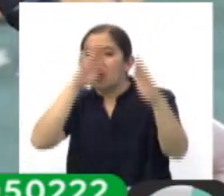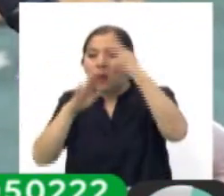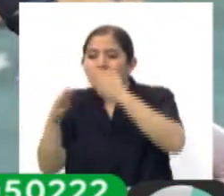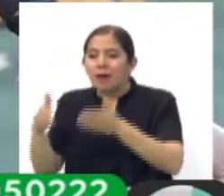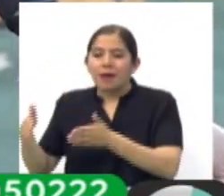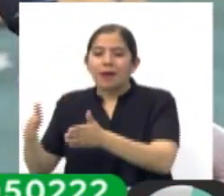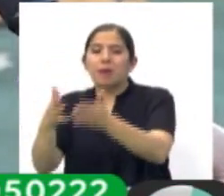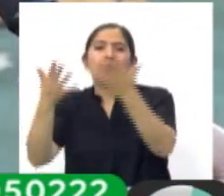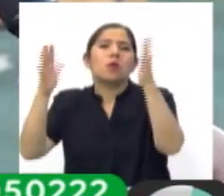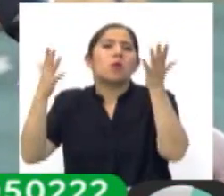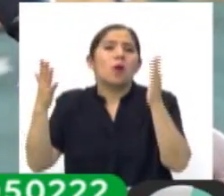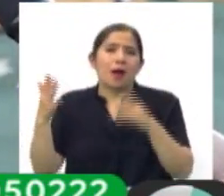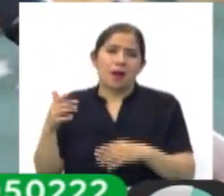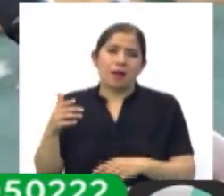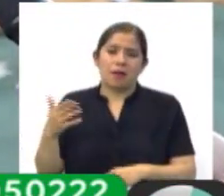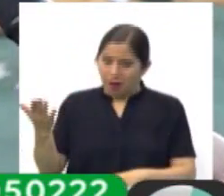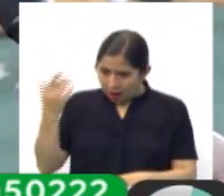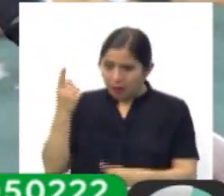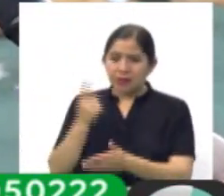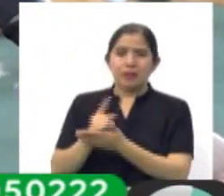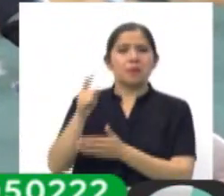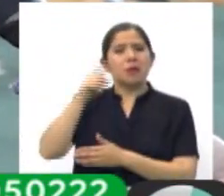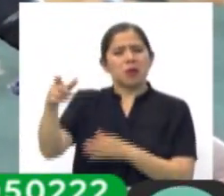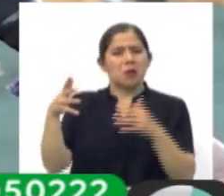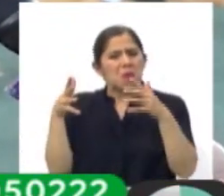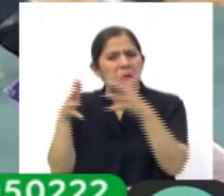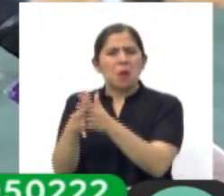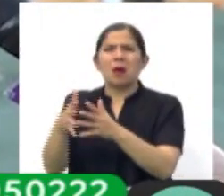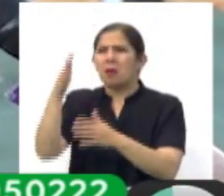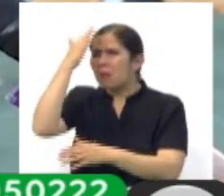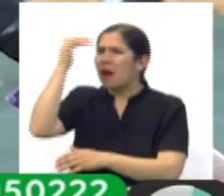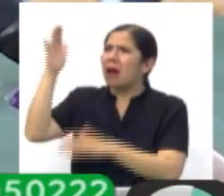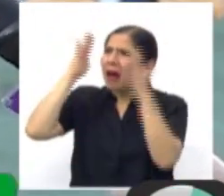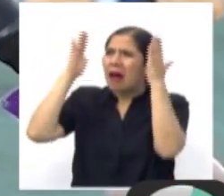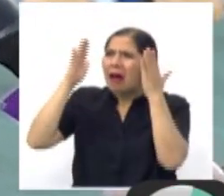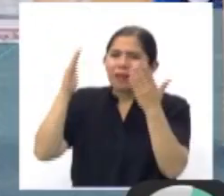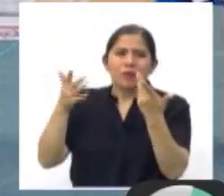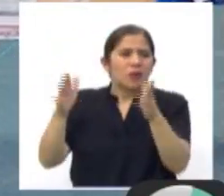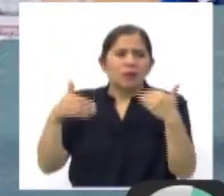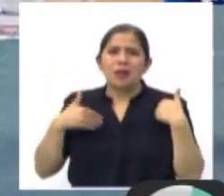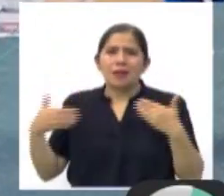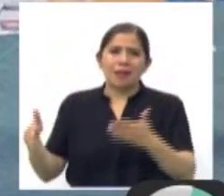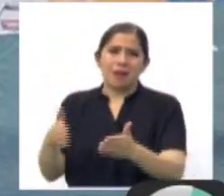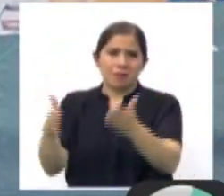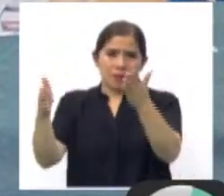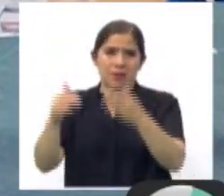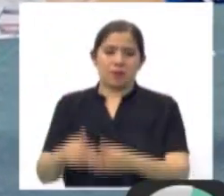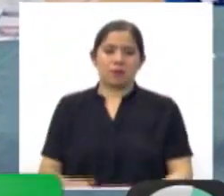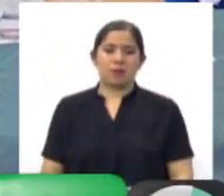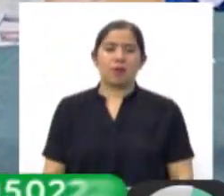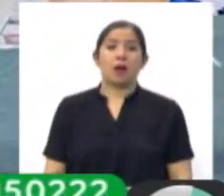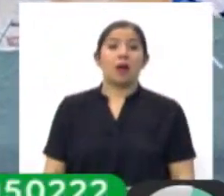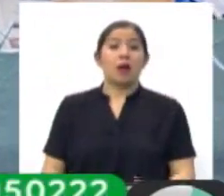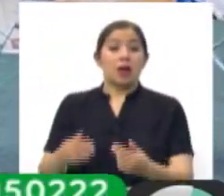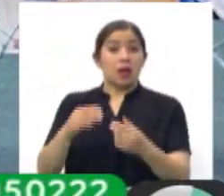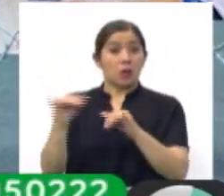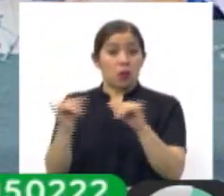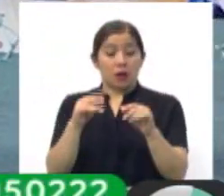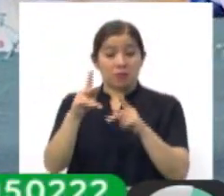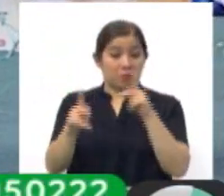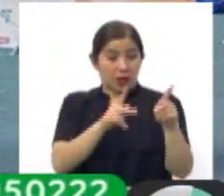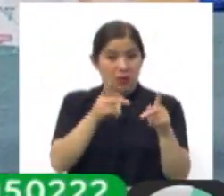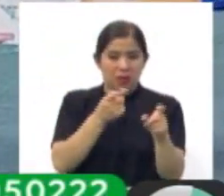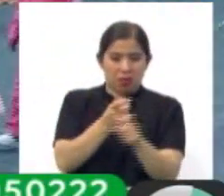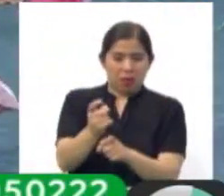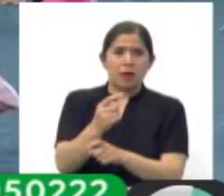bloquear en la anterior semana, para que nos hagan caso las autoridades y tengamos un acceso vial. Además, damnificados ahora señalan que la Liga